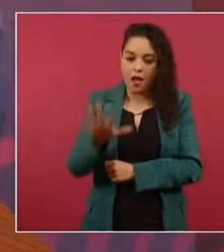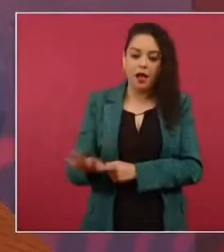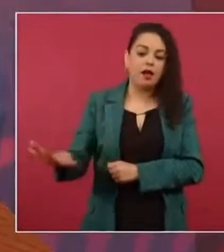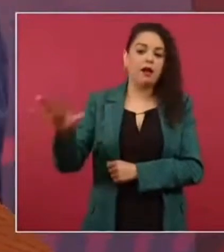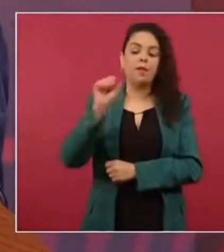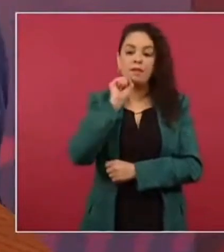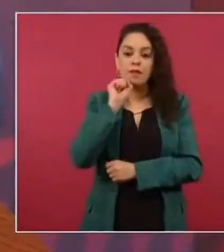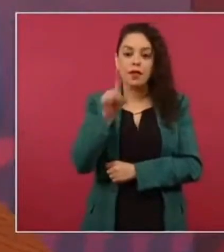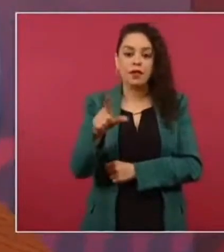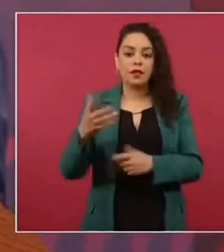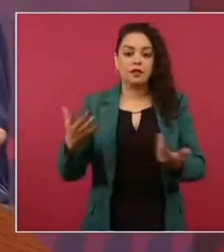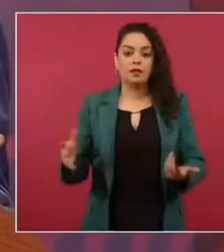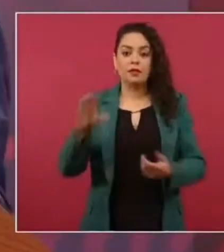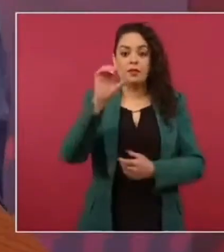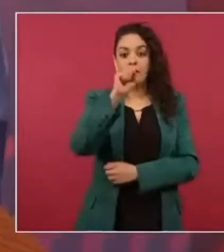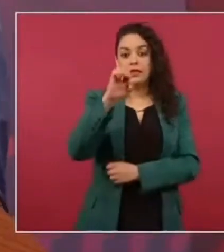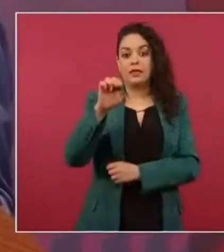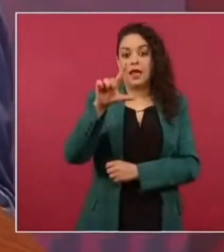la selva